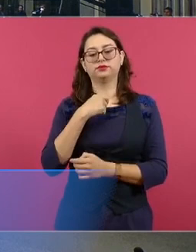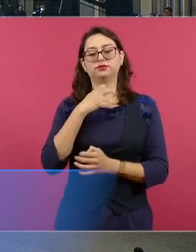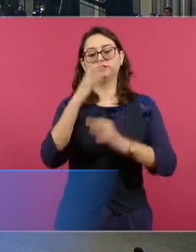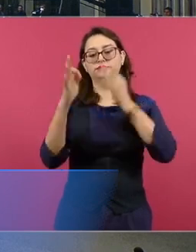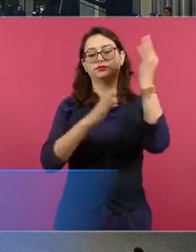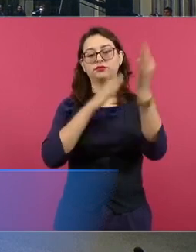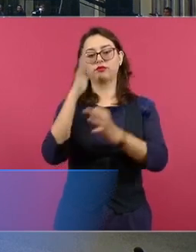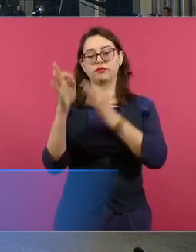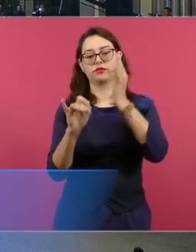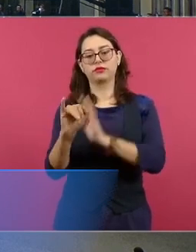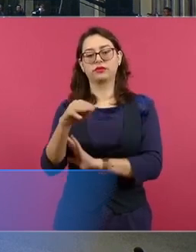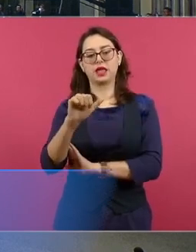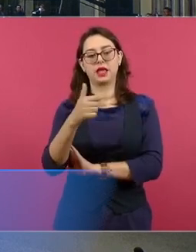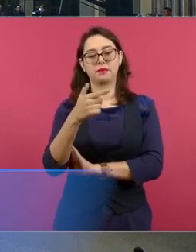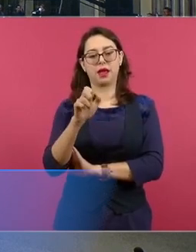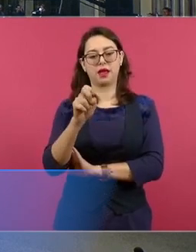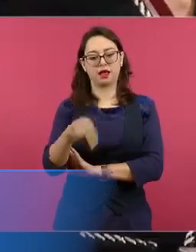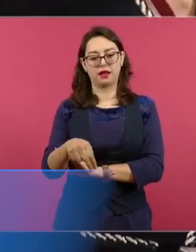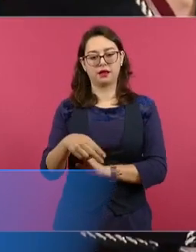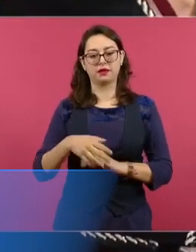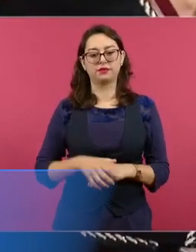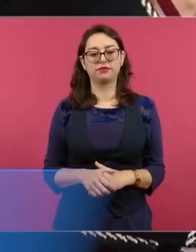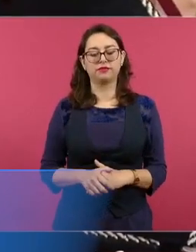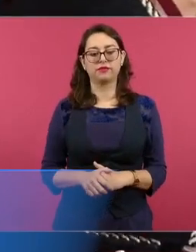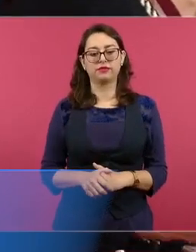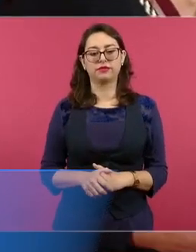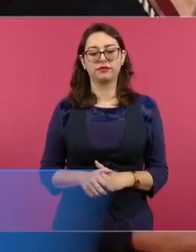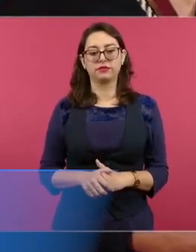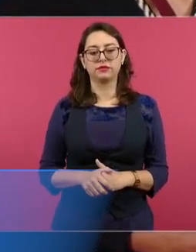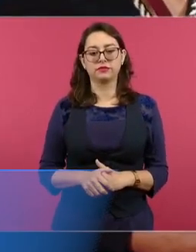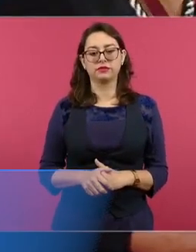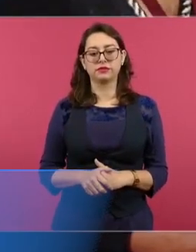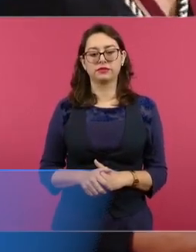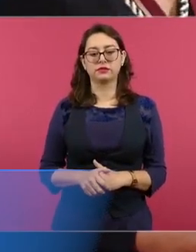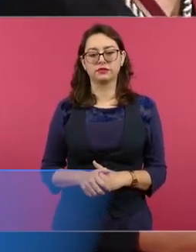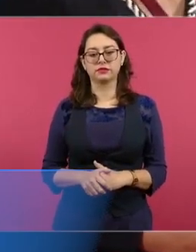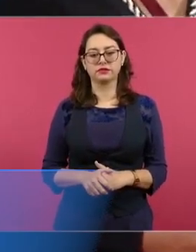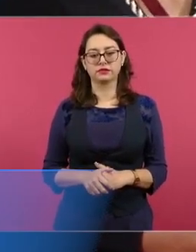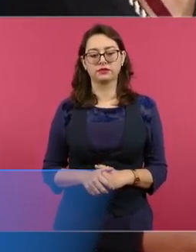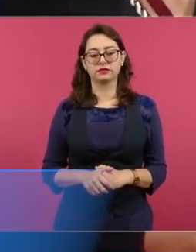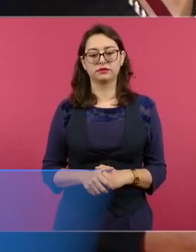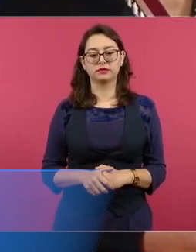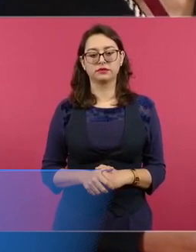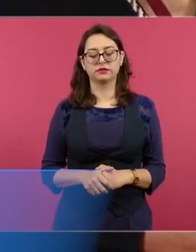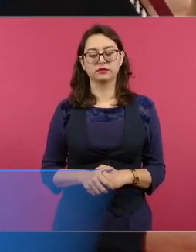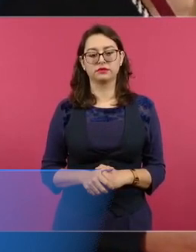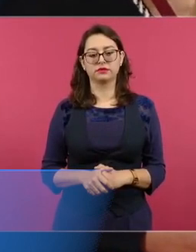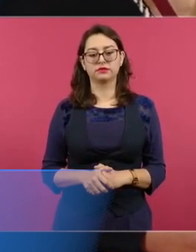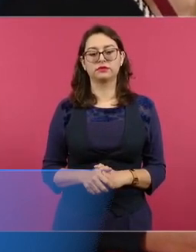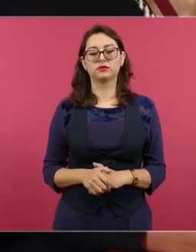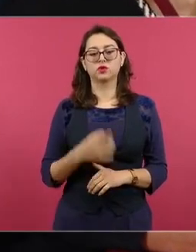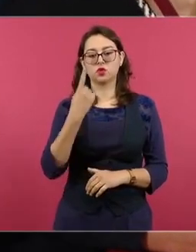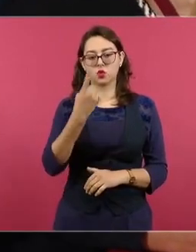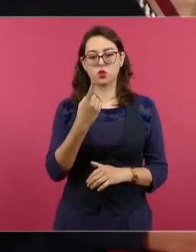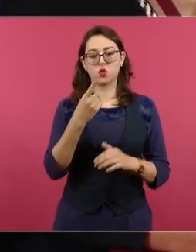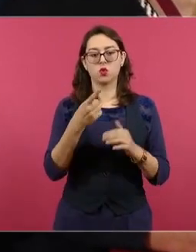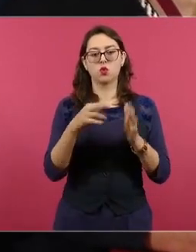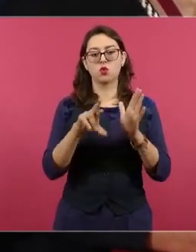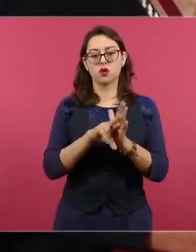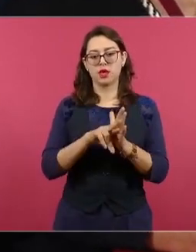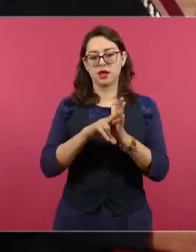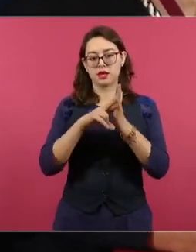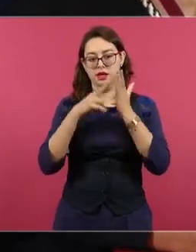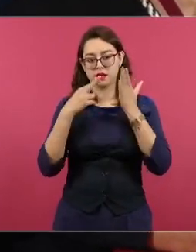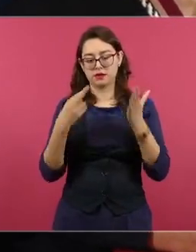Golfo, con una revista, contamos, son cinco medios digitales y cuatro